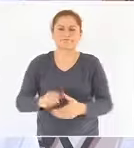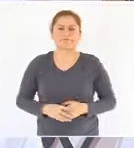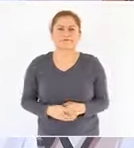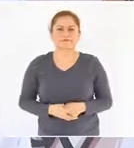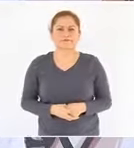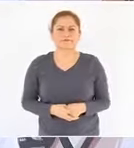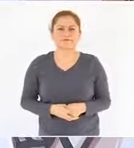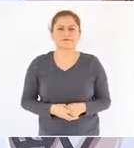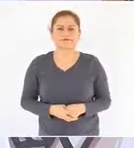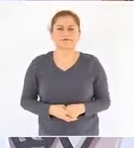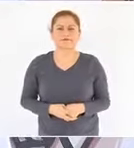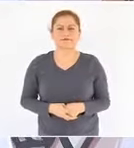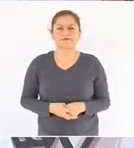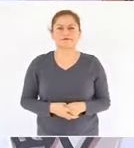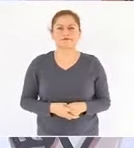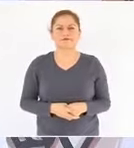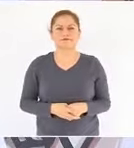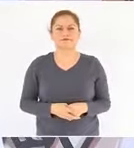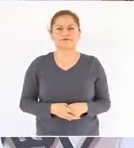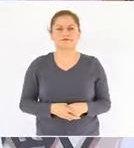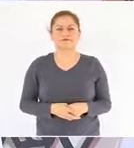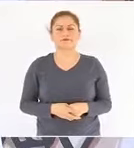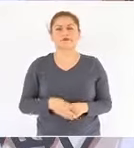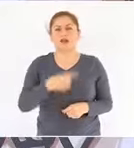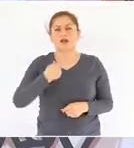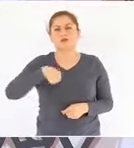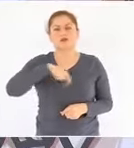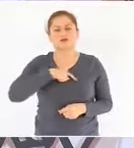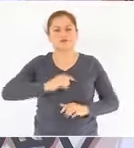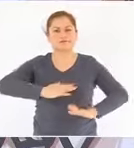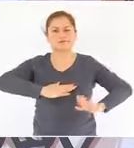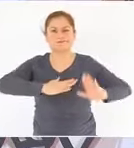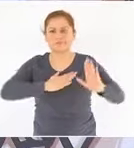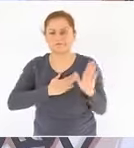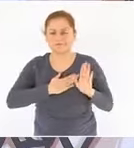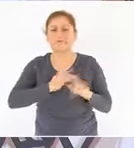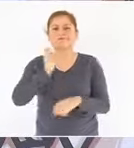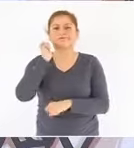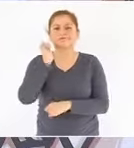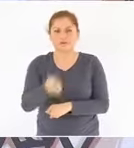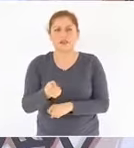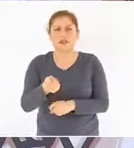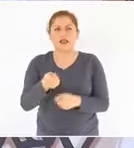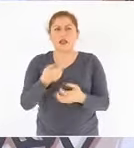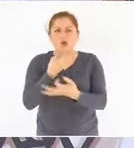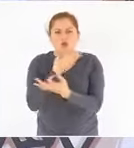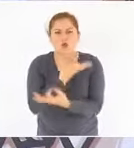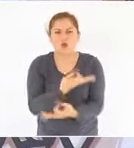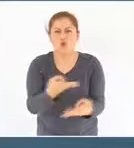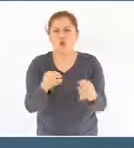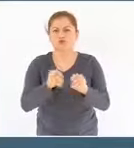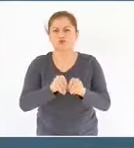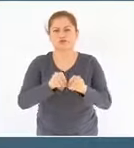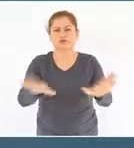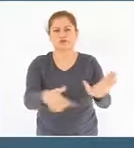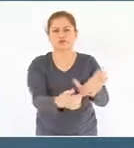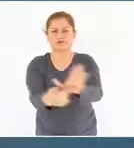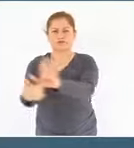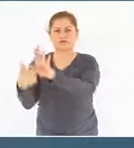Queremos reiterar que nuestro compromiso con la apertura de información es real.